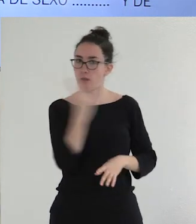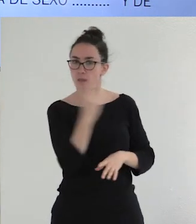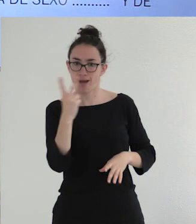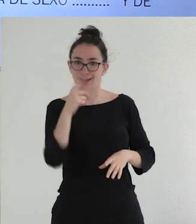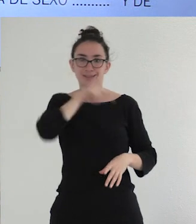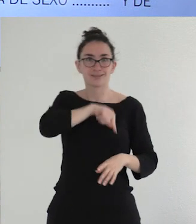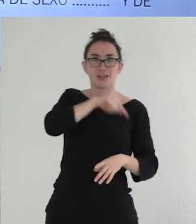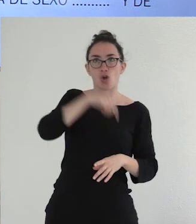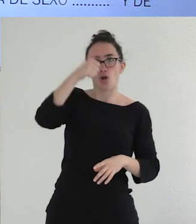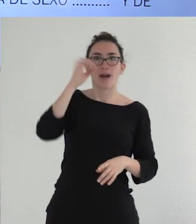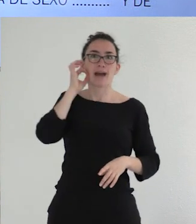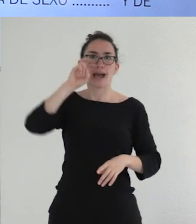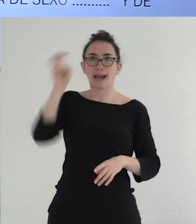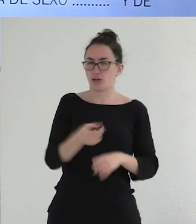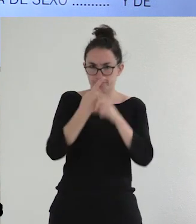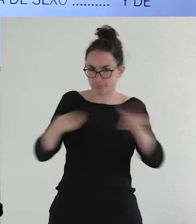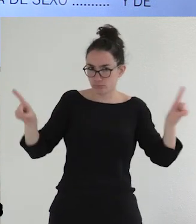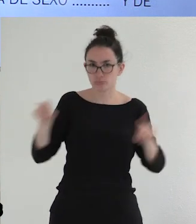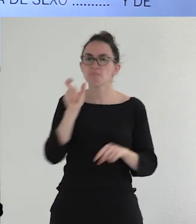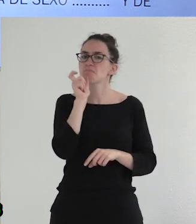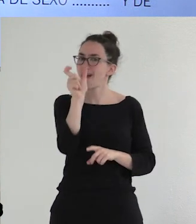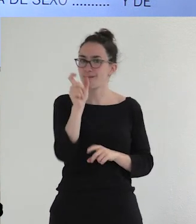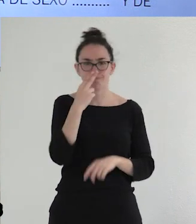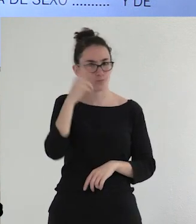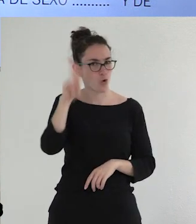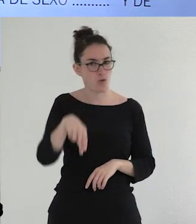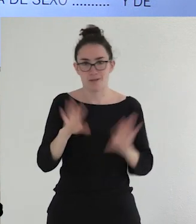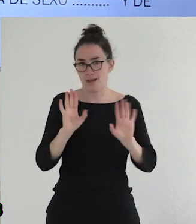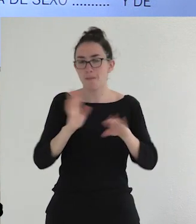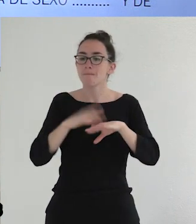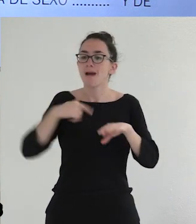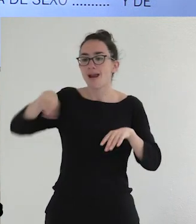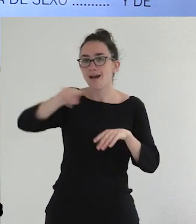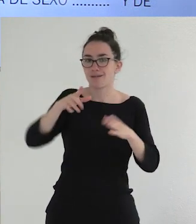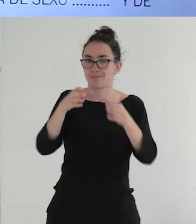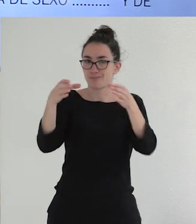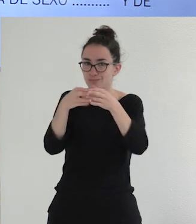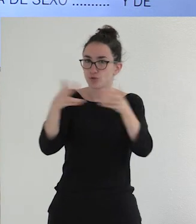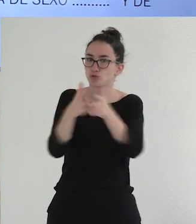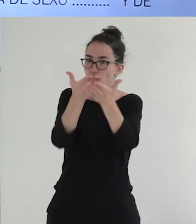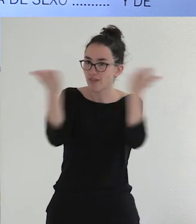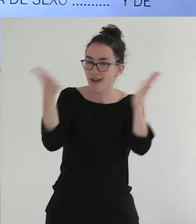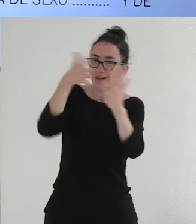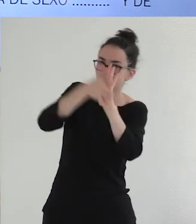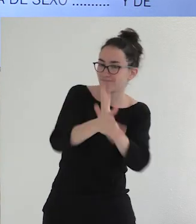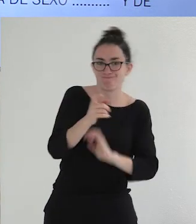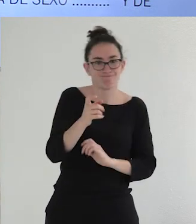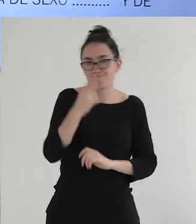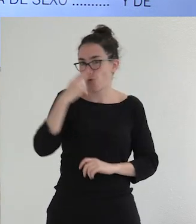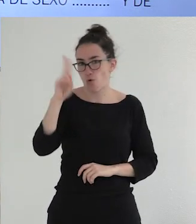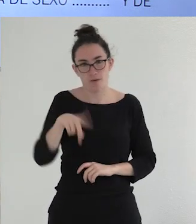género totalmente distintas. Estas palabras ya no nos sirven para explicar la complejidad de nuestras comunidades sociales y cómo la gente se relaciona con estas